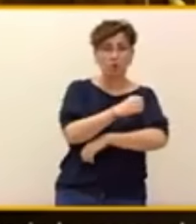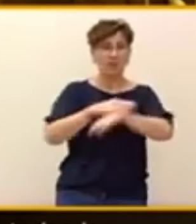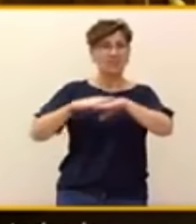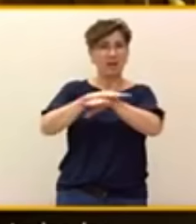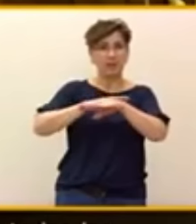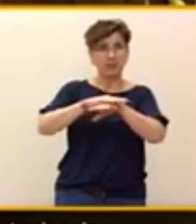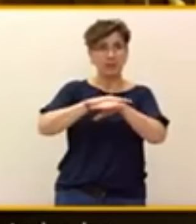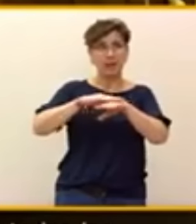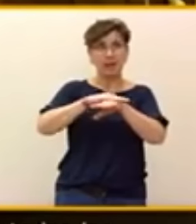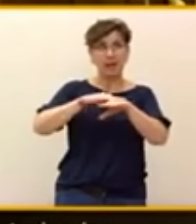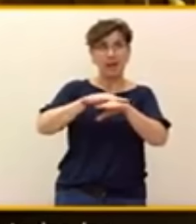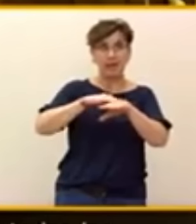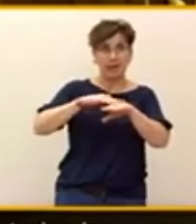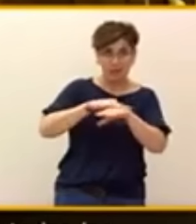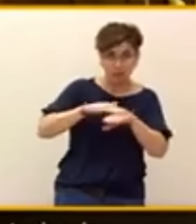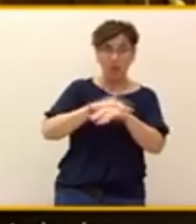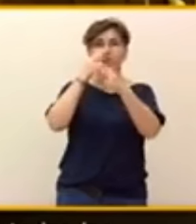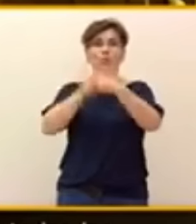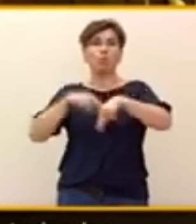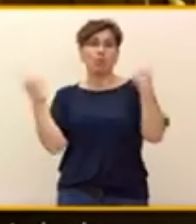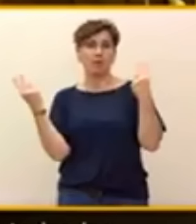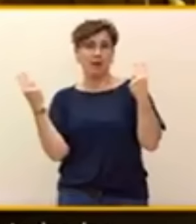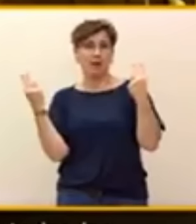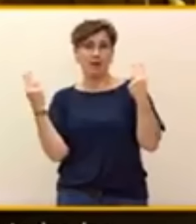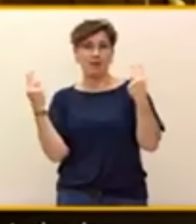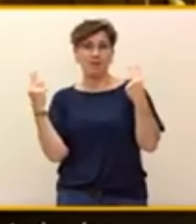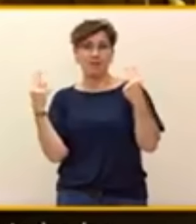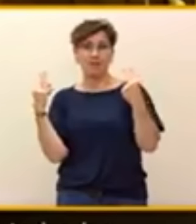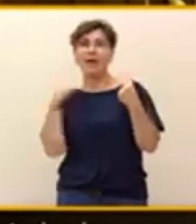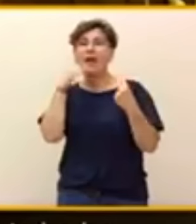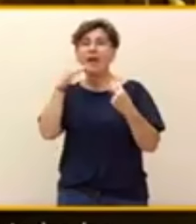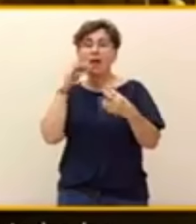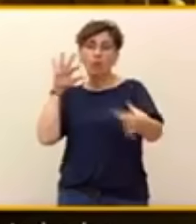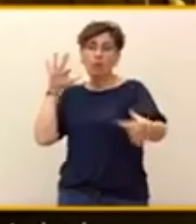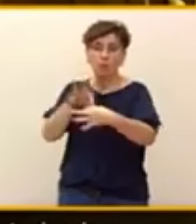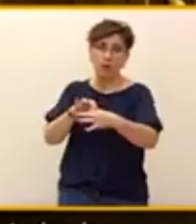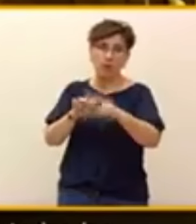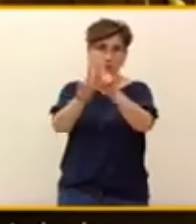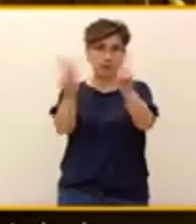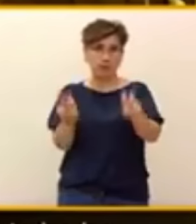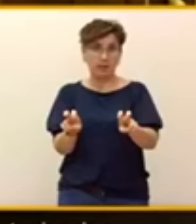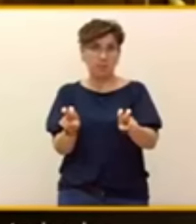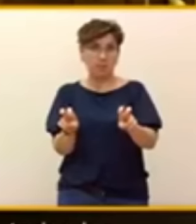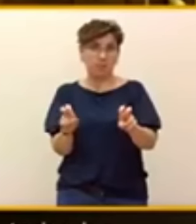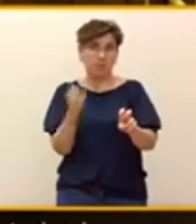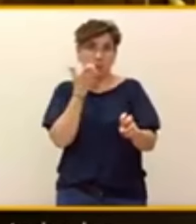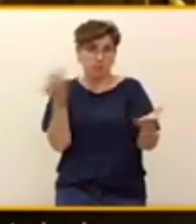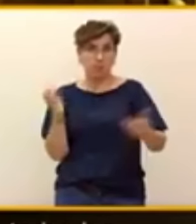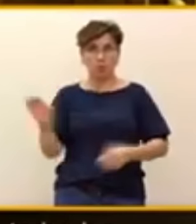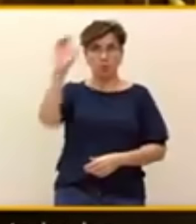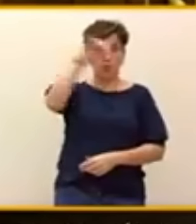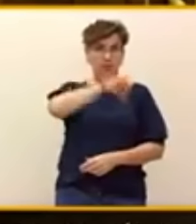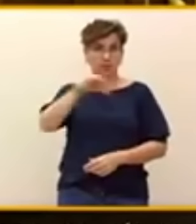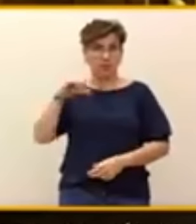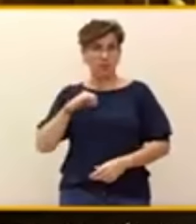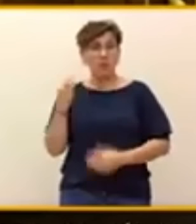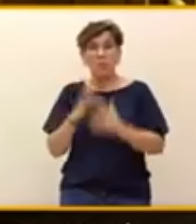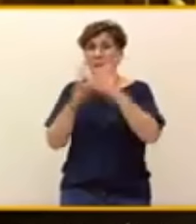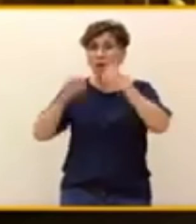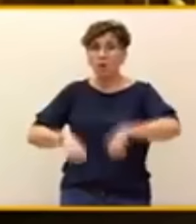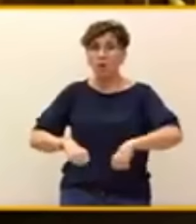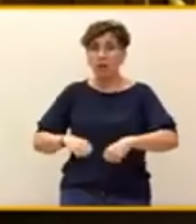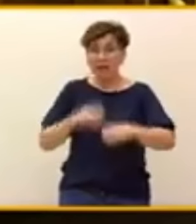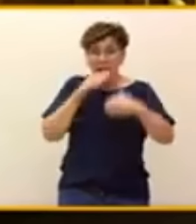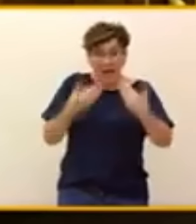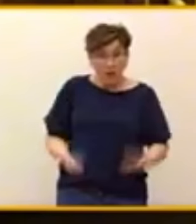vinculación y relación con la misma. En este caso, las comunidades autónomas. Lo que está ocurriendo en Canarias, en Ceuta, en Melilla y en otras